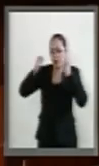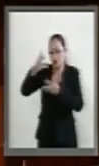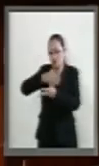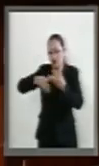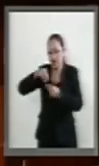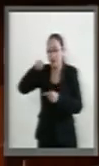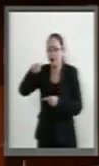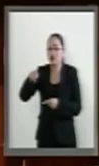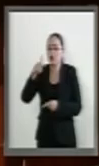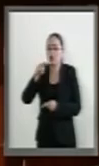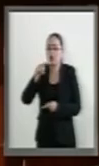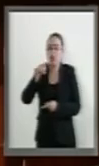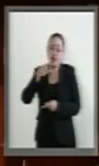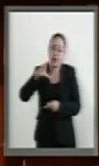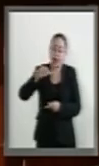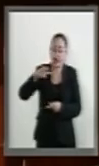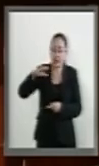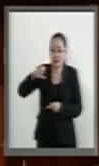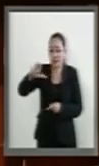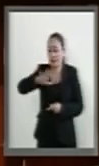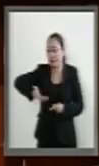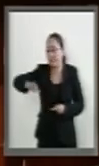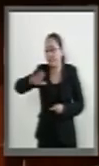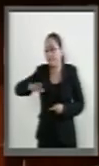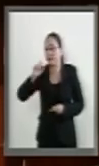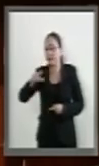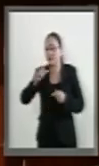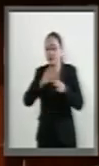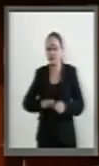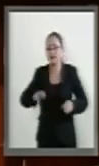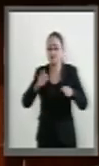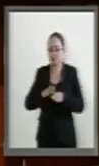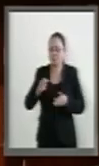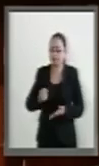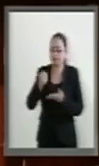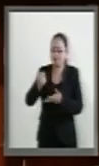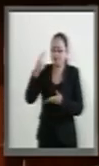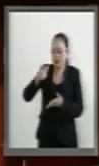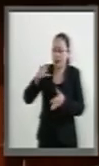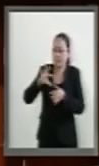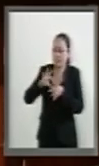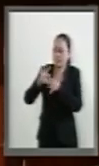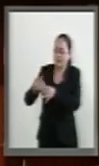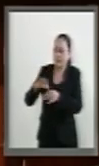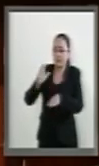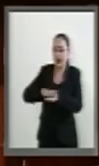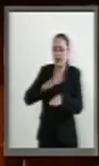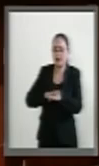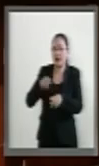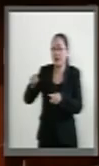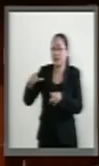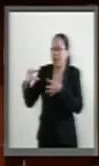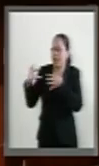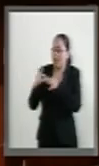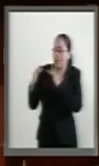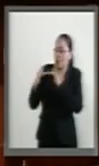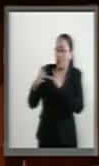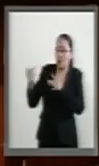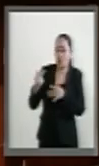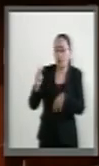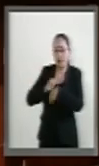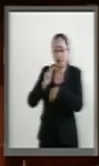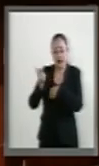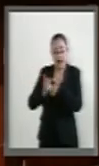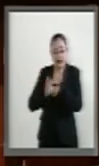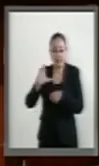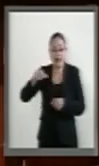Caribe, hemos destinado importantes recursos para fortalecer la conectividad también entre los propios países del Caribe y uno de los